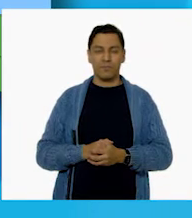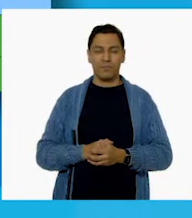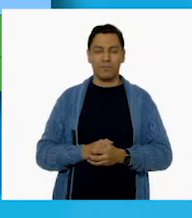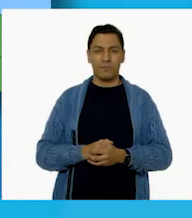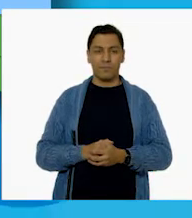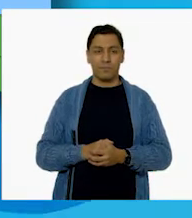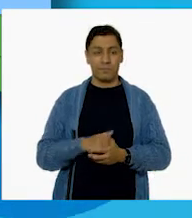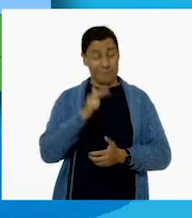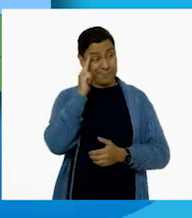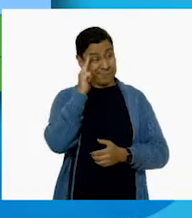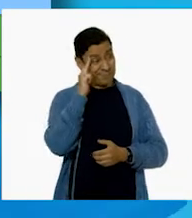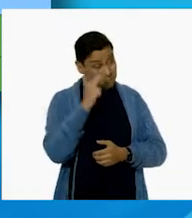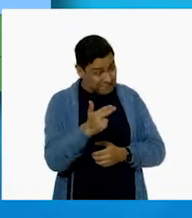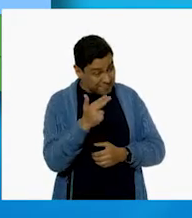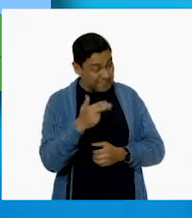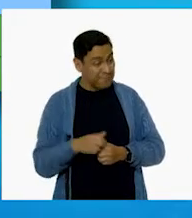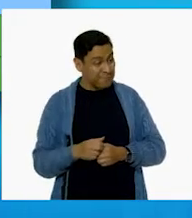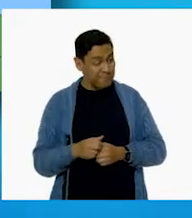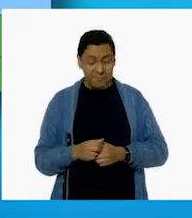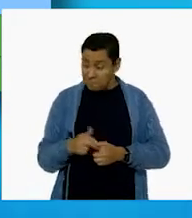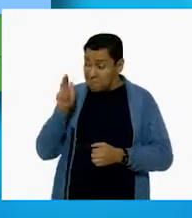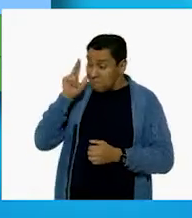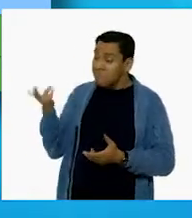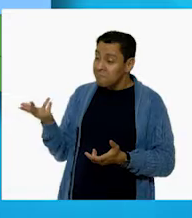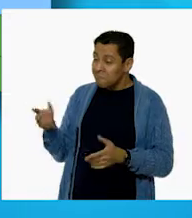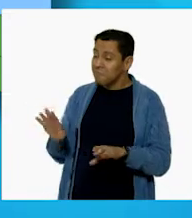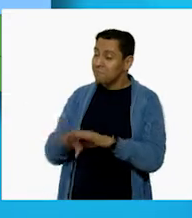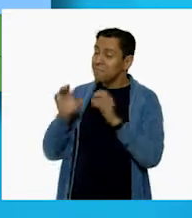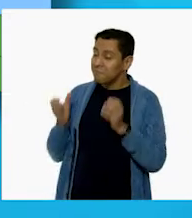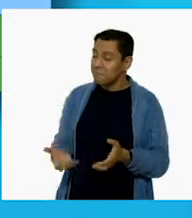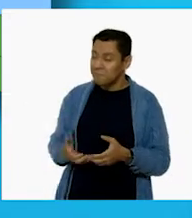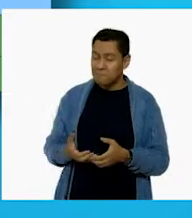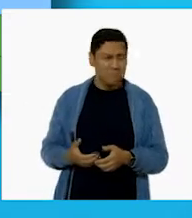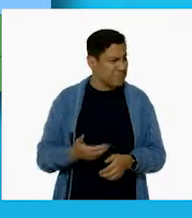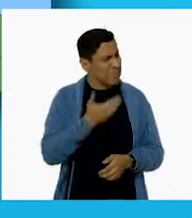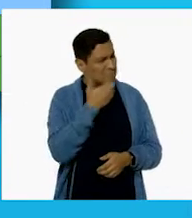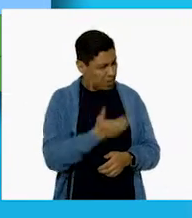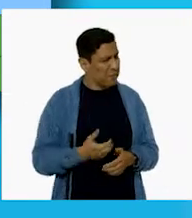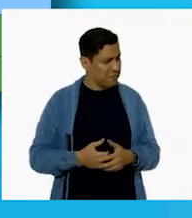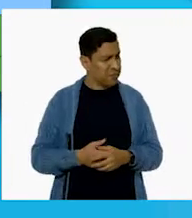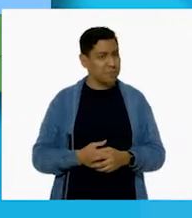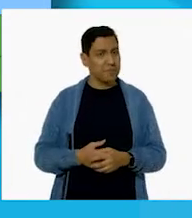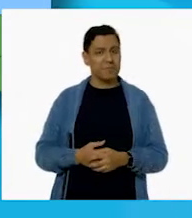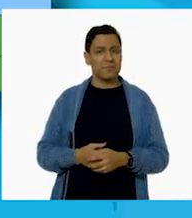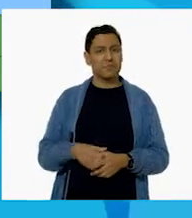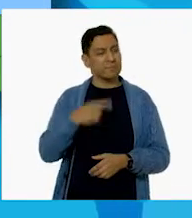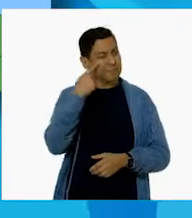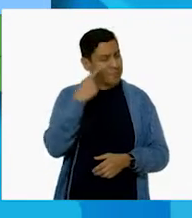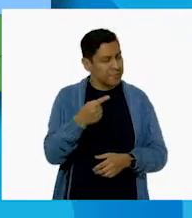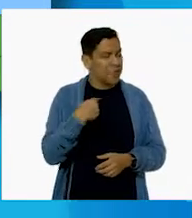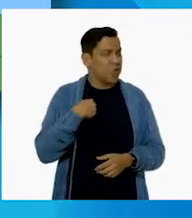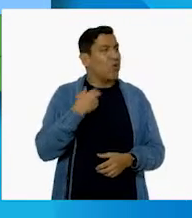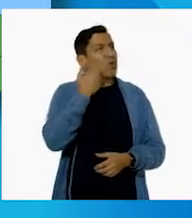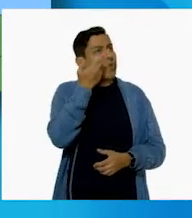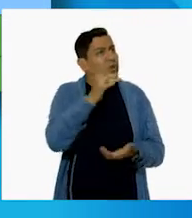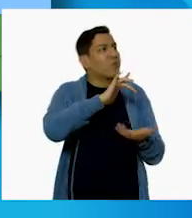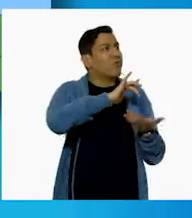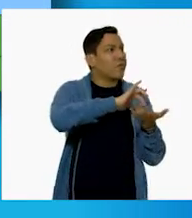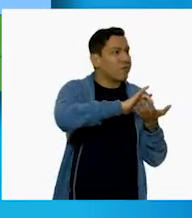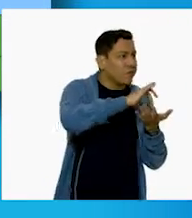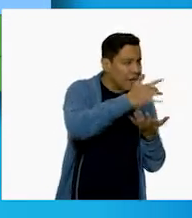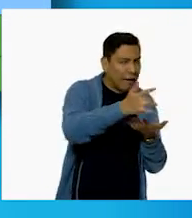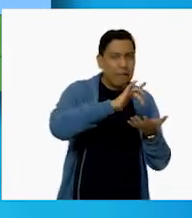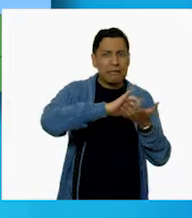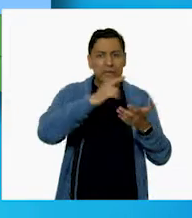¡Hola, Jimenita! ¡Hola, Cupertino! ¿Cómo estás? Yo muy bien. Fíjate que quiero agradecerle a toda